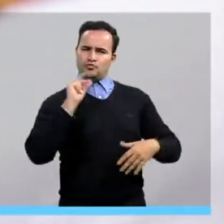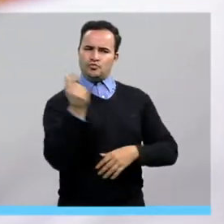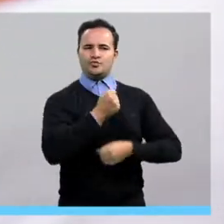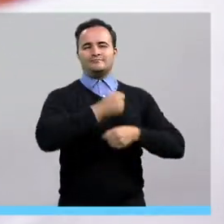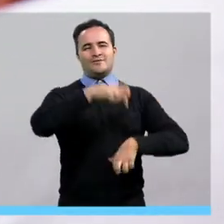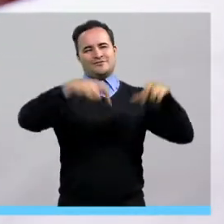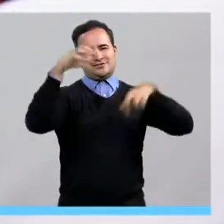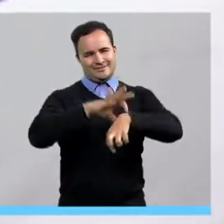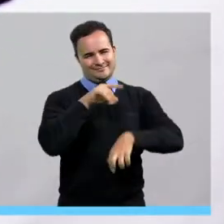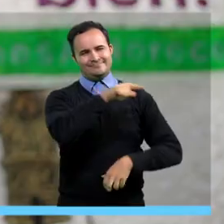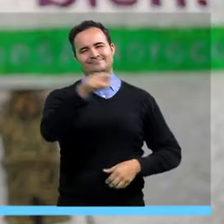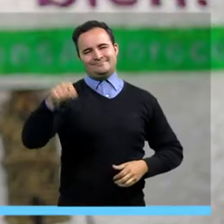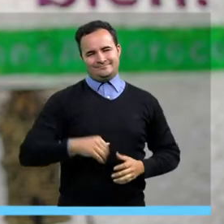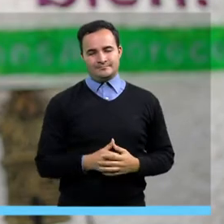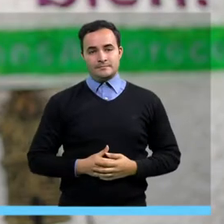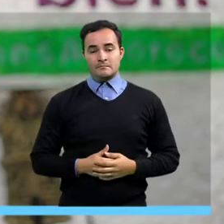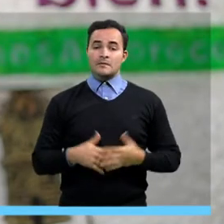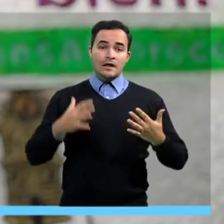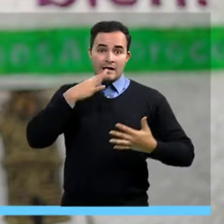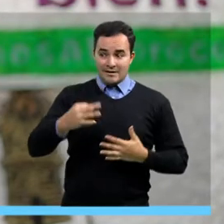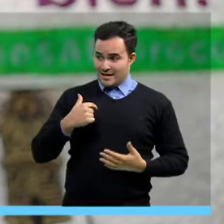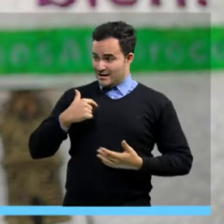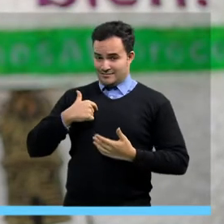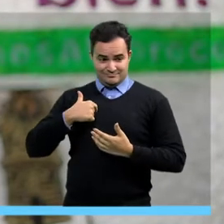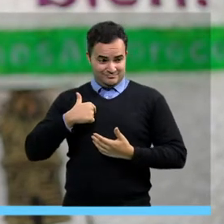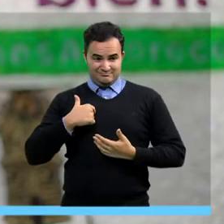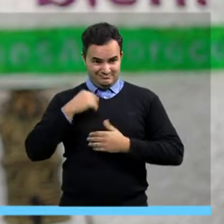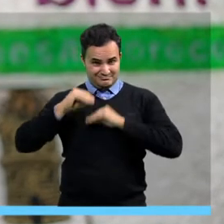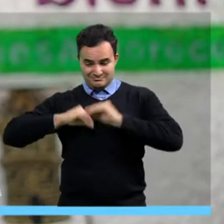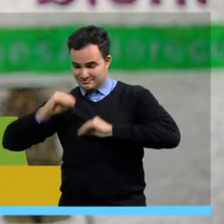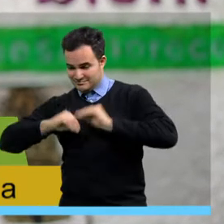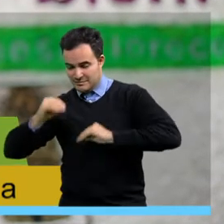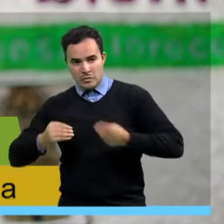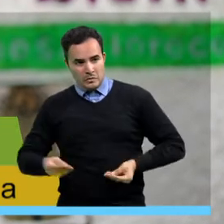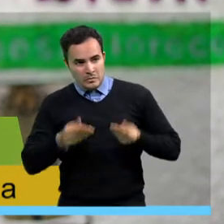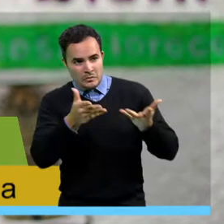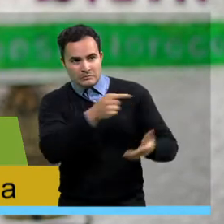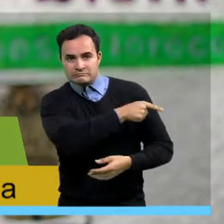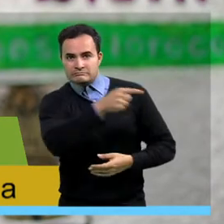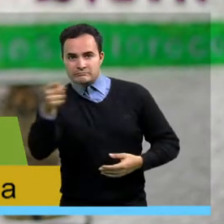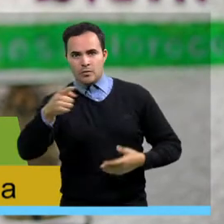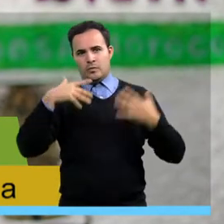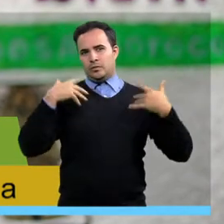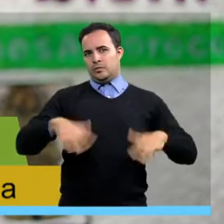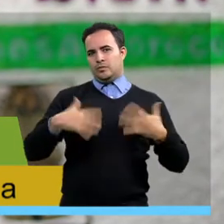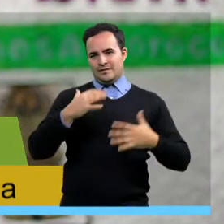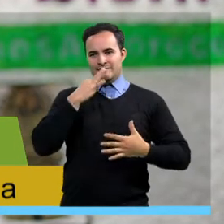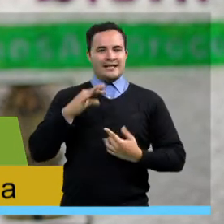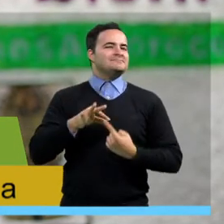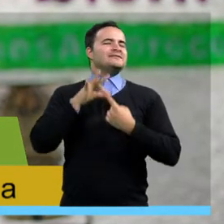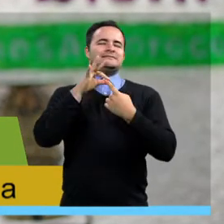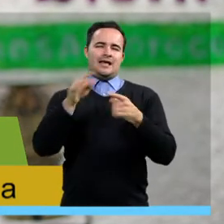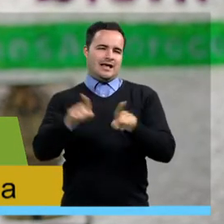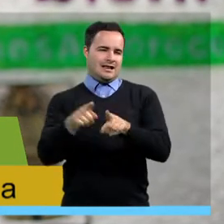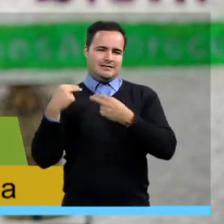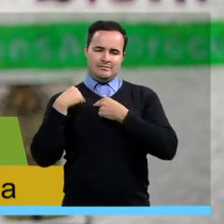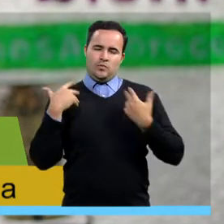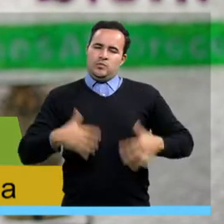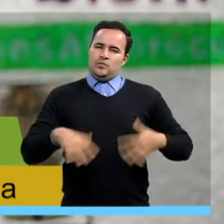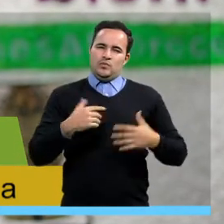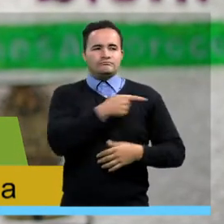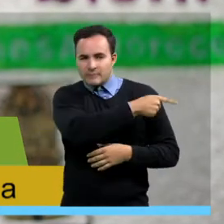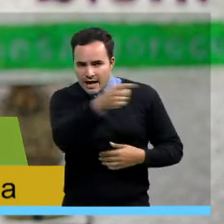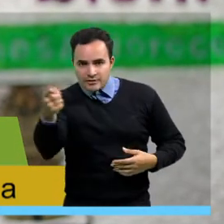silleteros nos sentimos privilegiados de poder ser los mensajeros de las semillas de paz y esperanza para los pacientes, para el personal de salud,